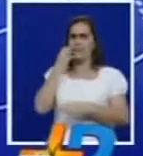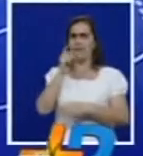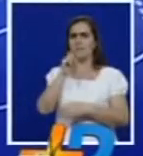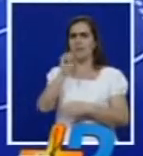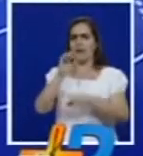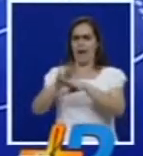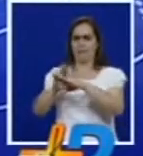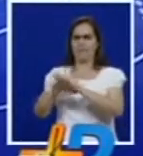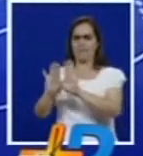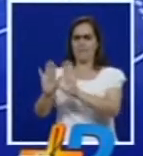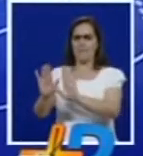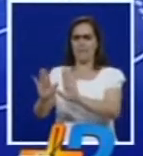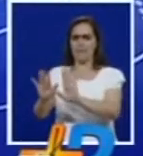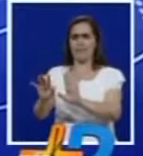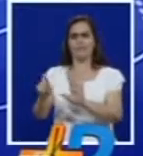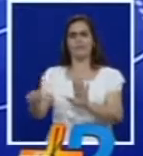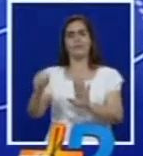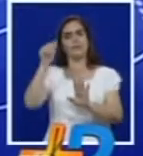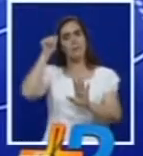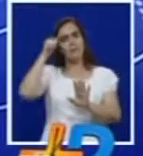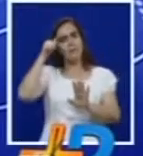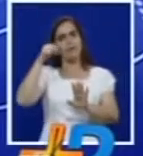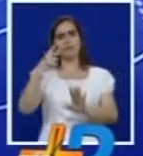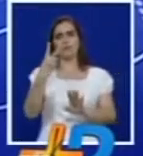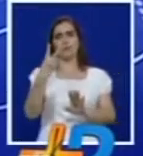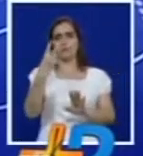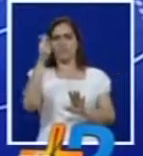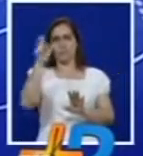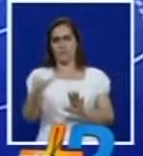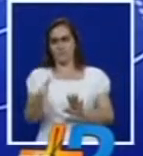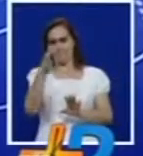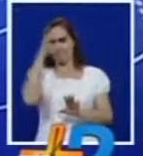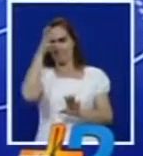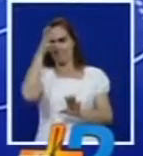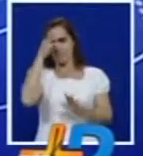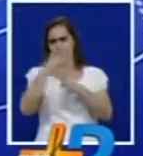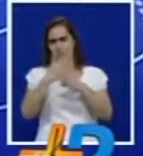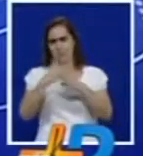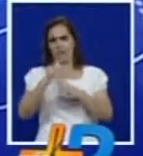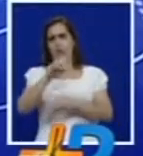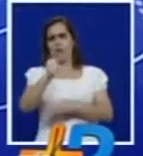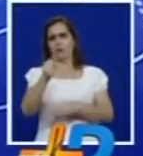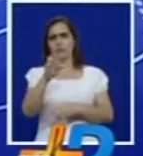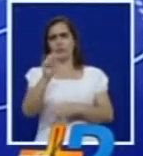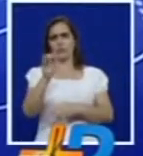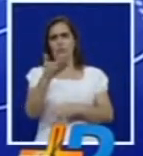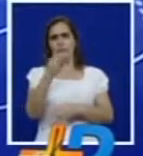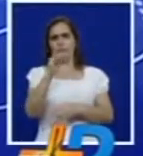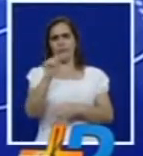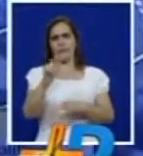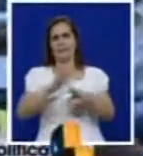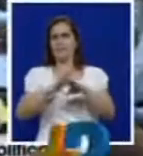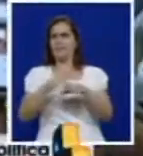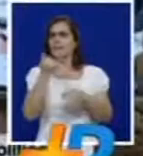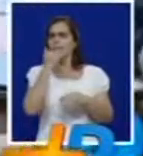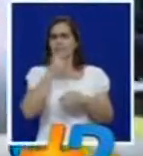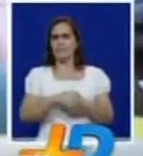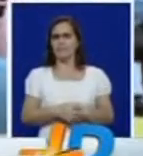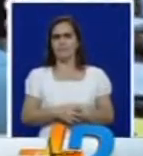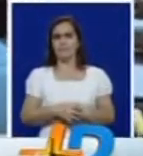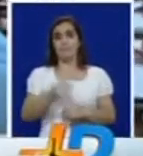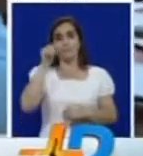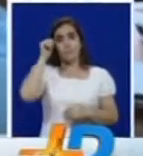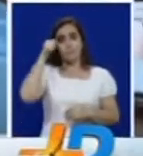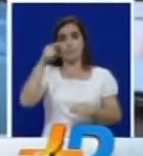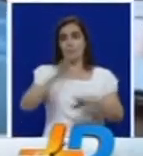El expresidente del Senado, Roy Barreras, y dos expertos en conflicto armado analizaron el futuro del proceso de paz. Luego de la tensión